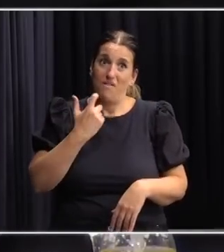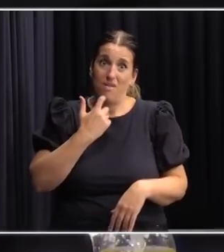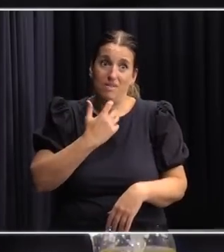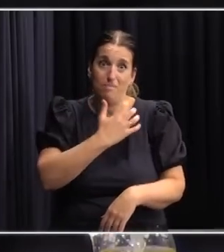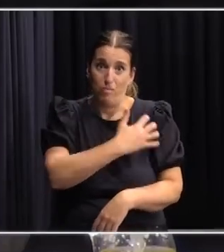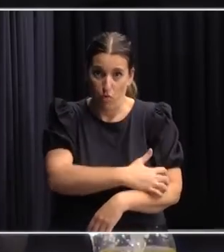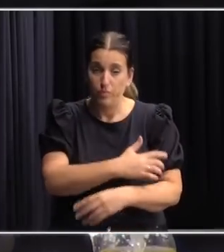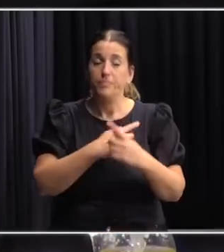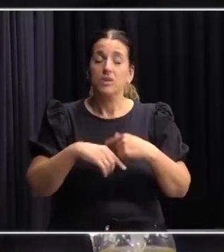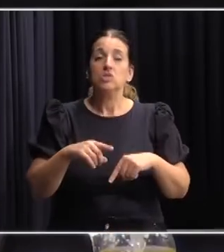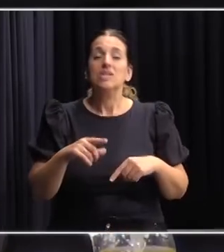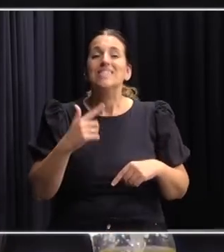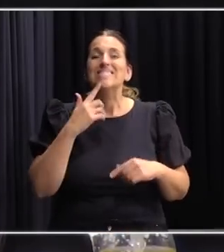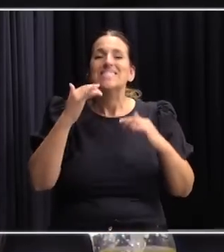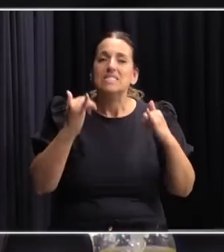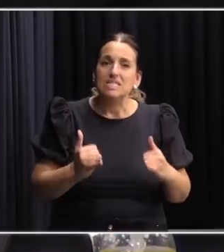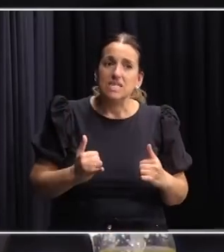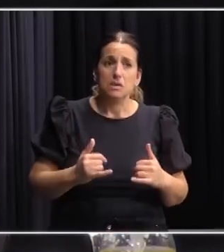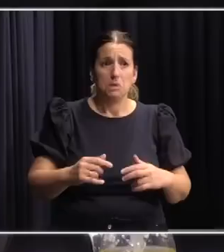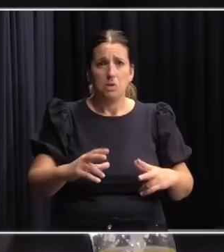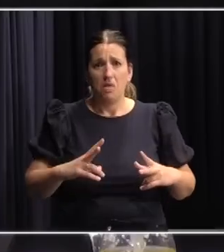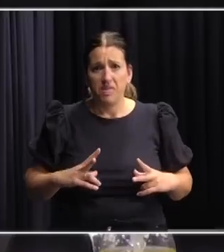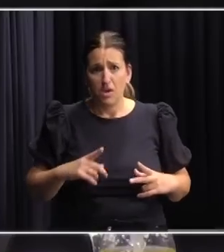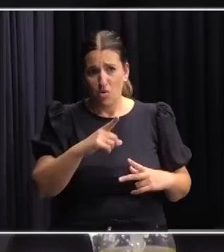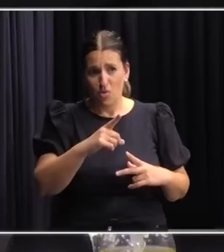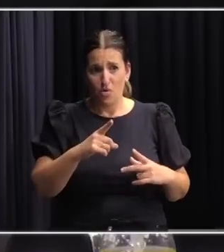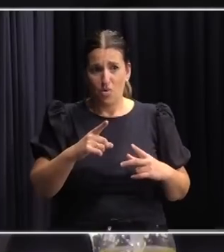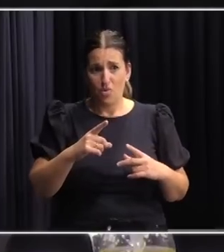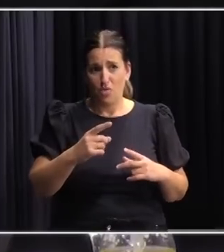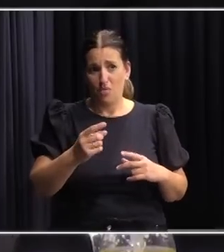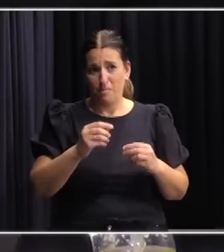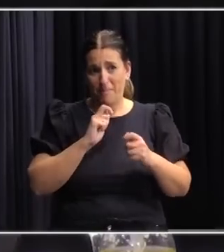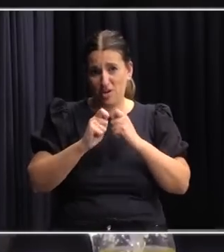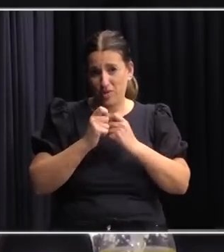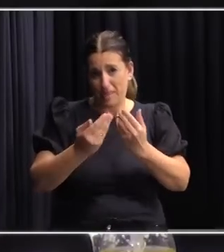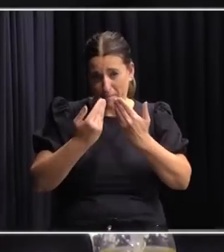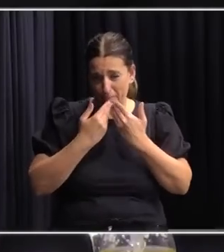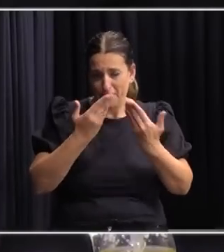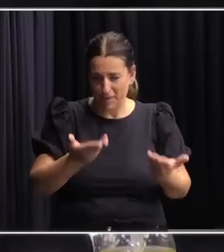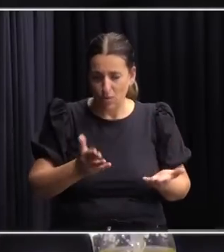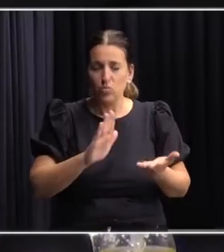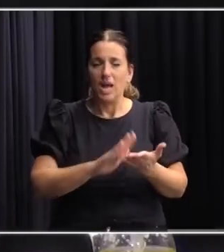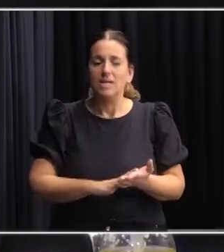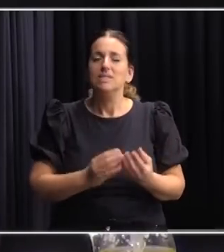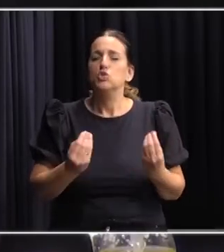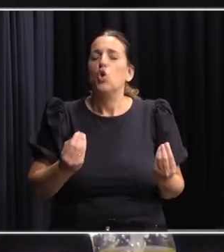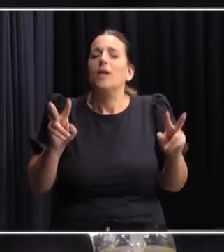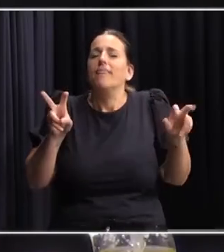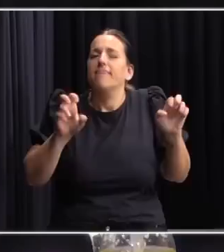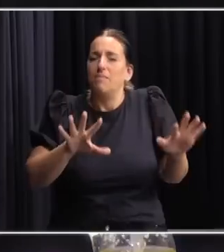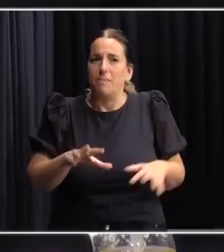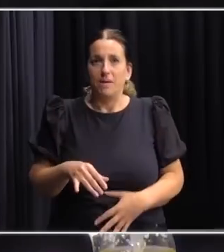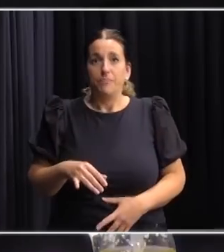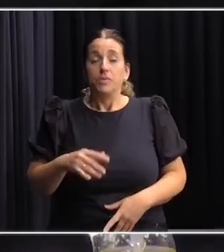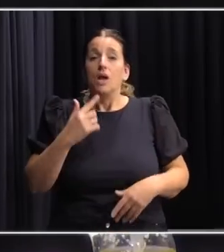Las estimaciones a las que hacía referencia Nicolás en la pregunta están hechas sobre la base de